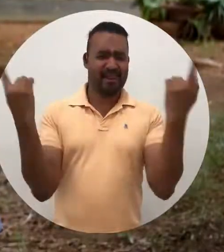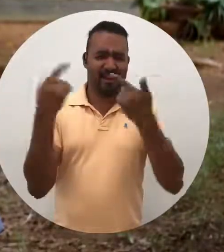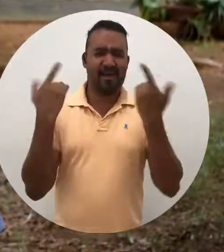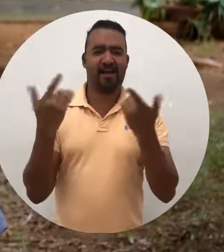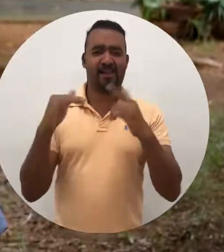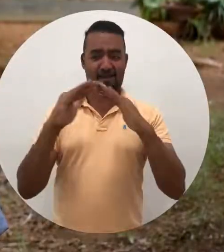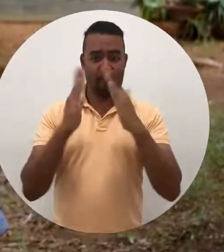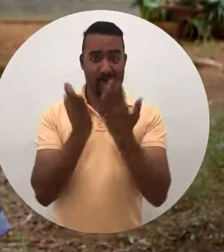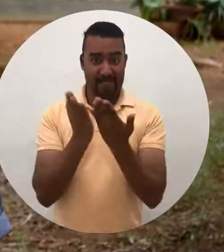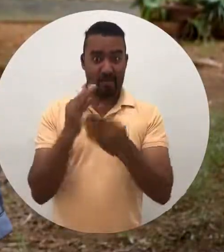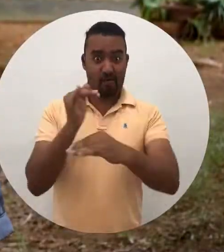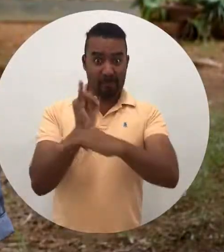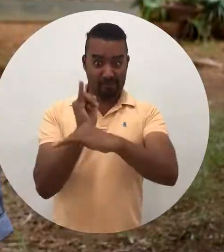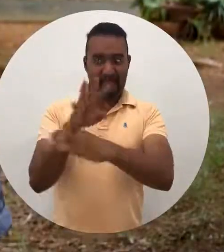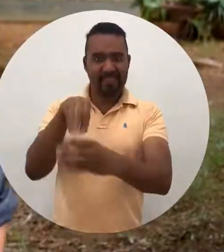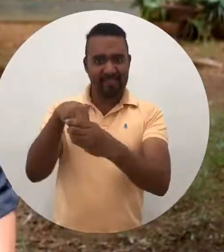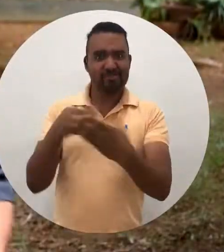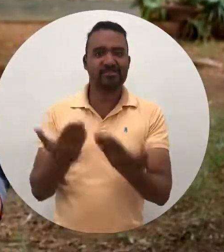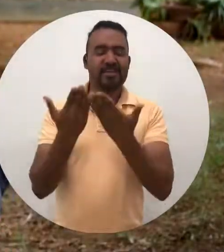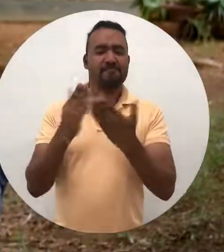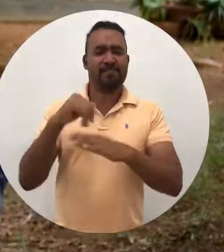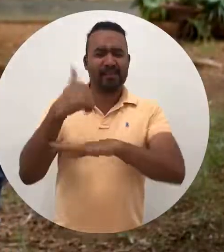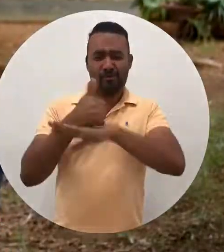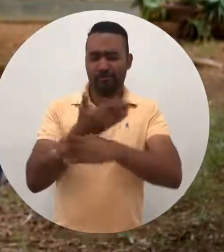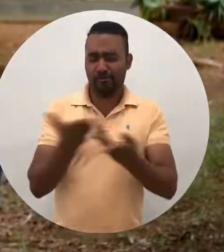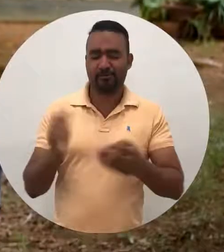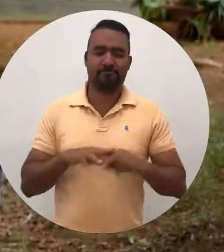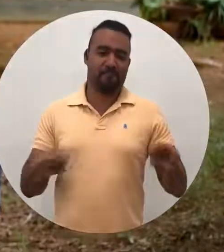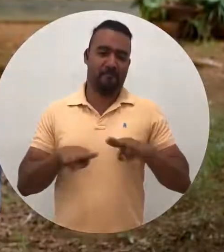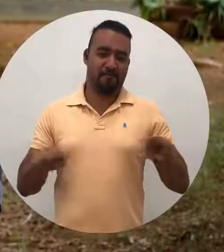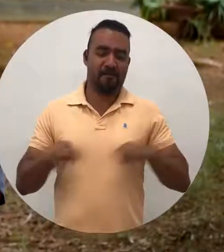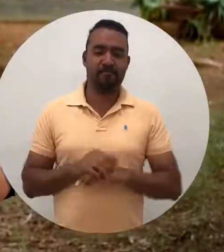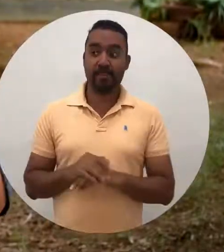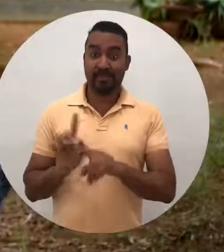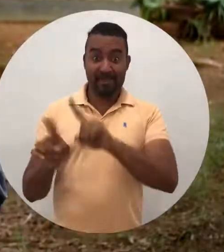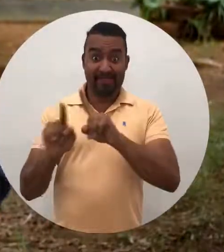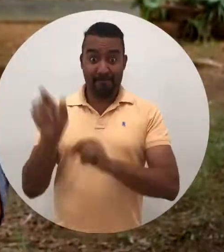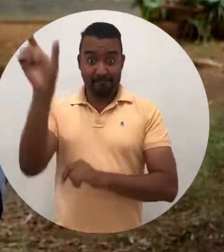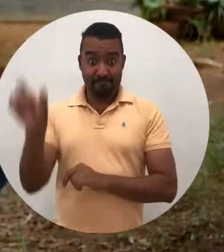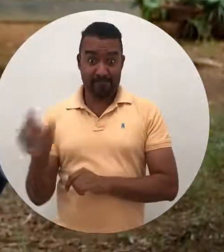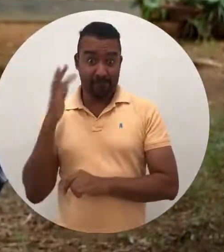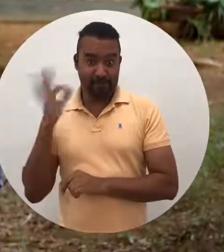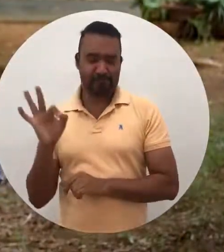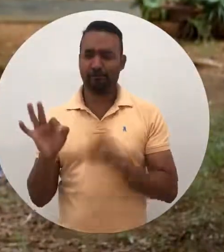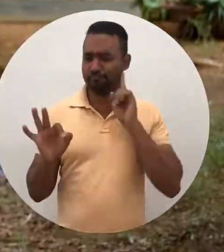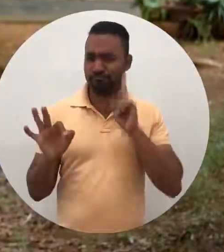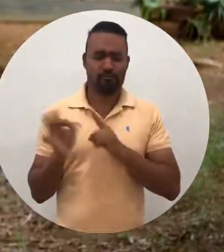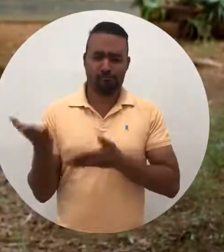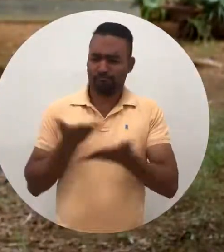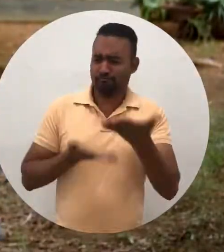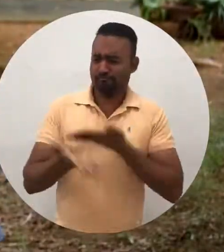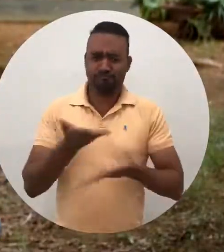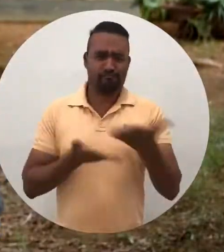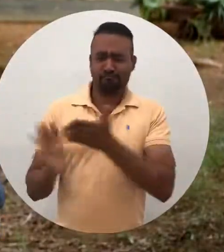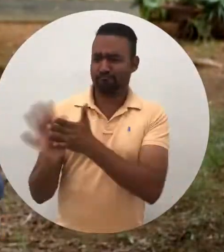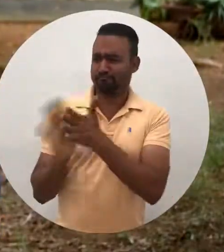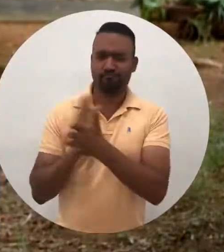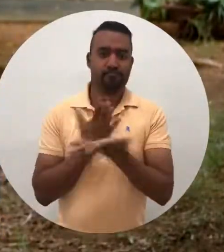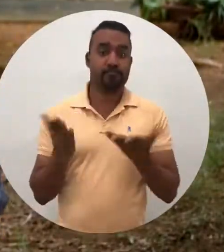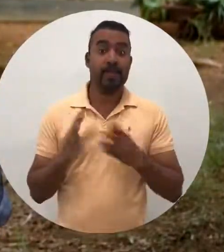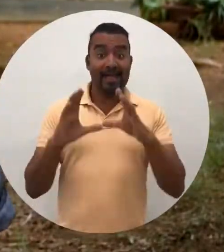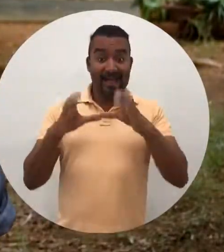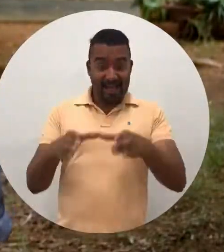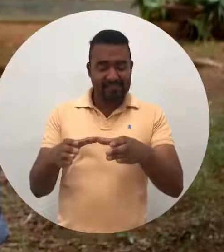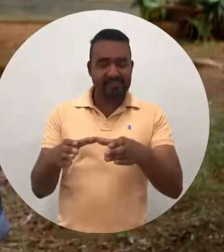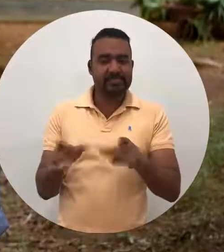en general dentro de la institución. Servir de este puente comunicativo y cultural entre estas dos comunidades, donde